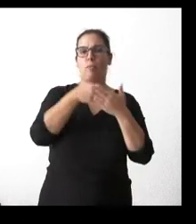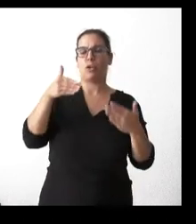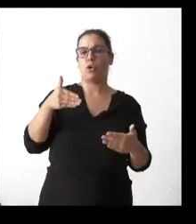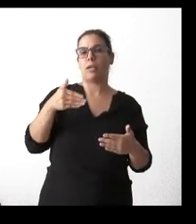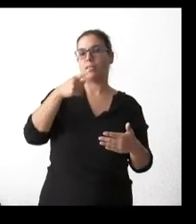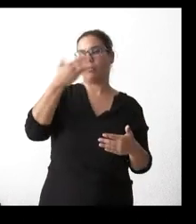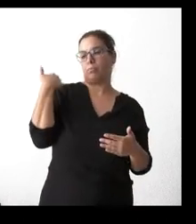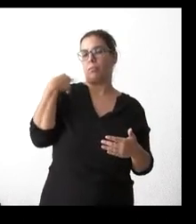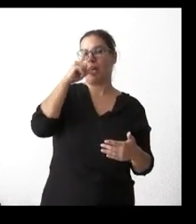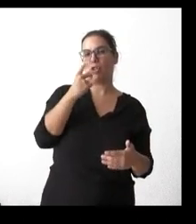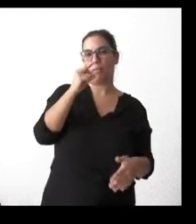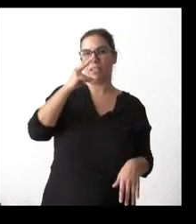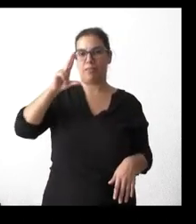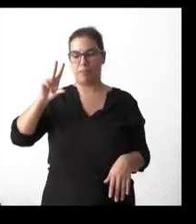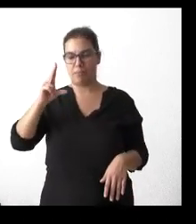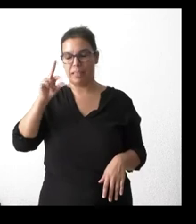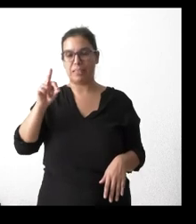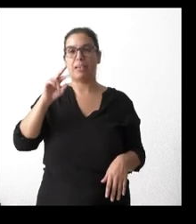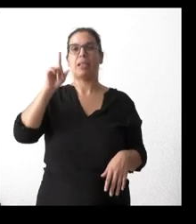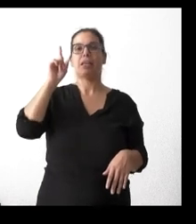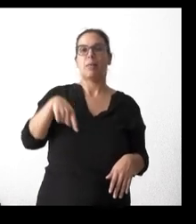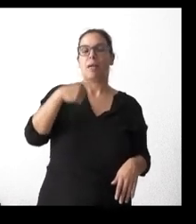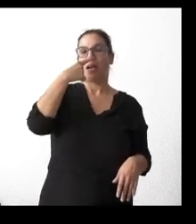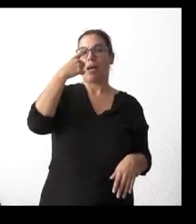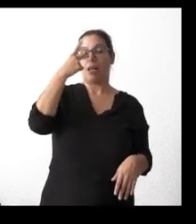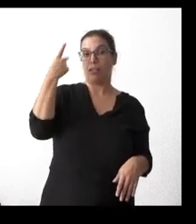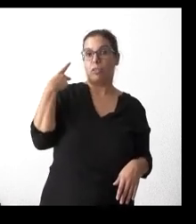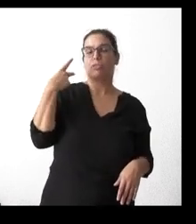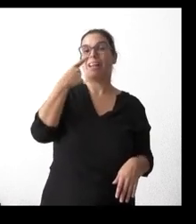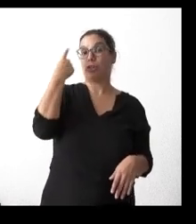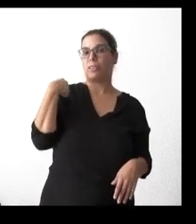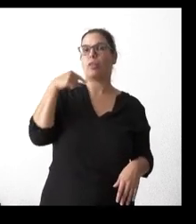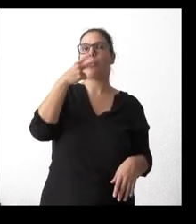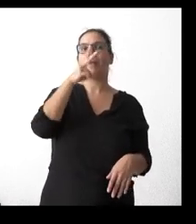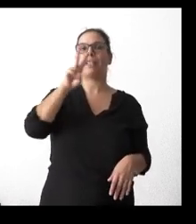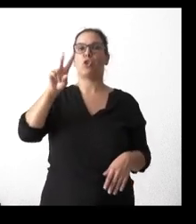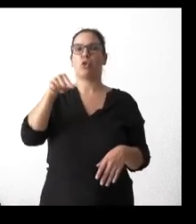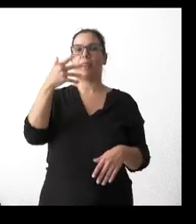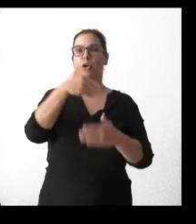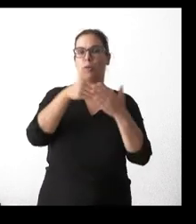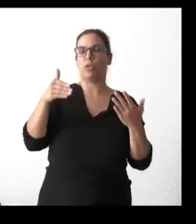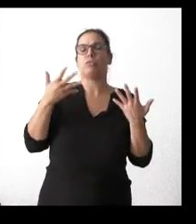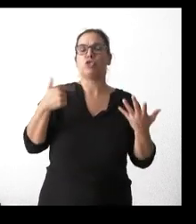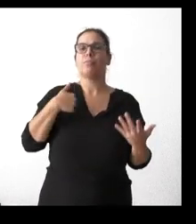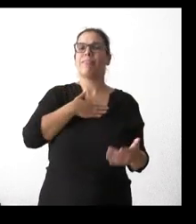y hasta 32,5 millones en el año 2021, nos lo comentaba hace un momento. Yo quisiera saber por qué no se